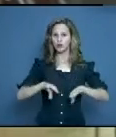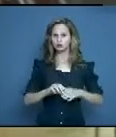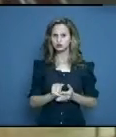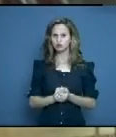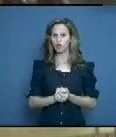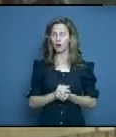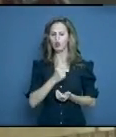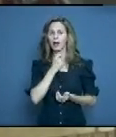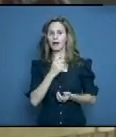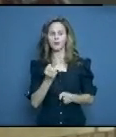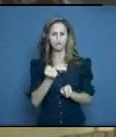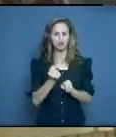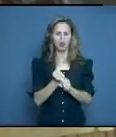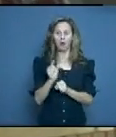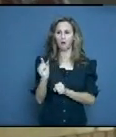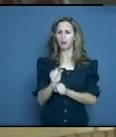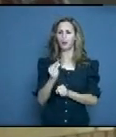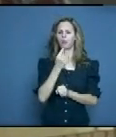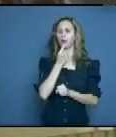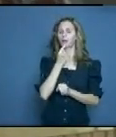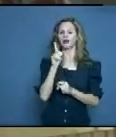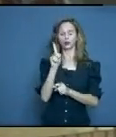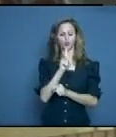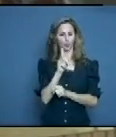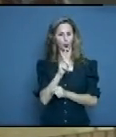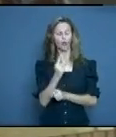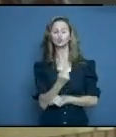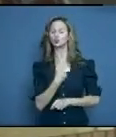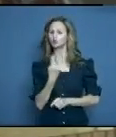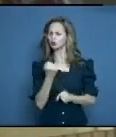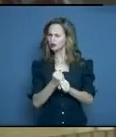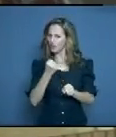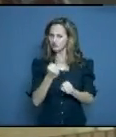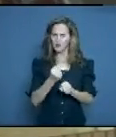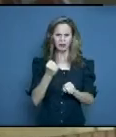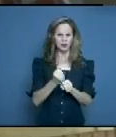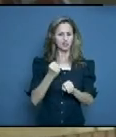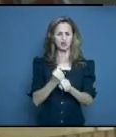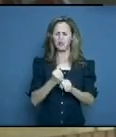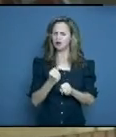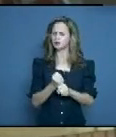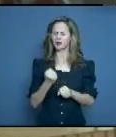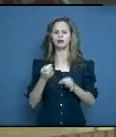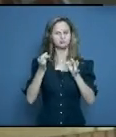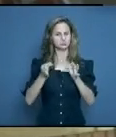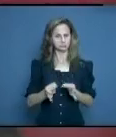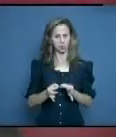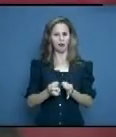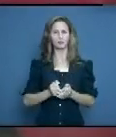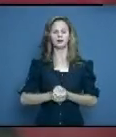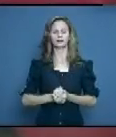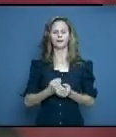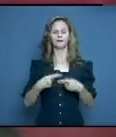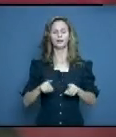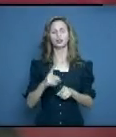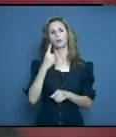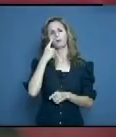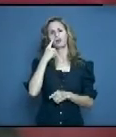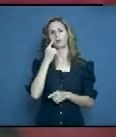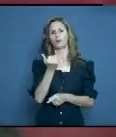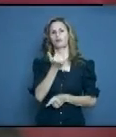se está trabajando muchísimo, pero también hay muchas insuficiencias.